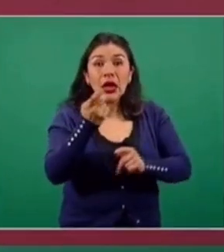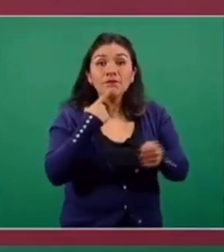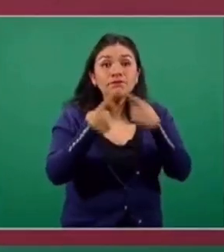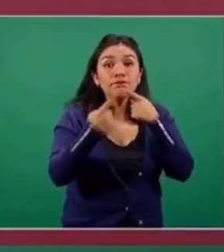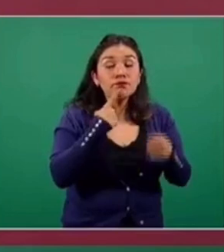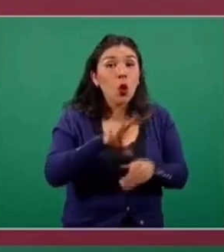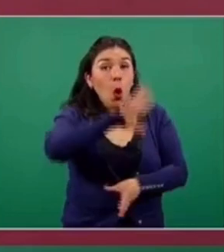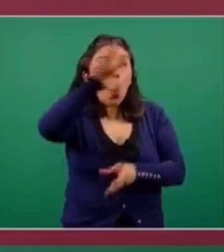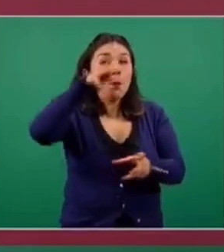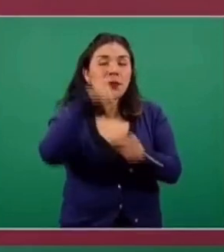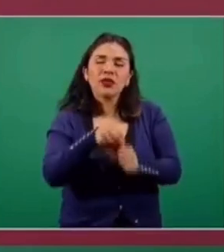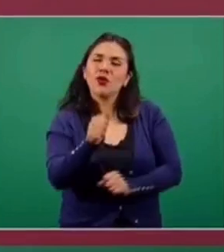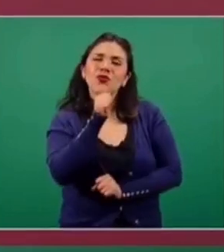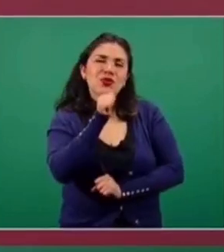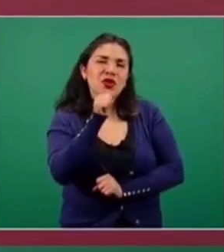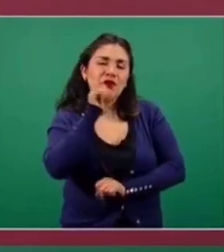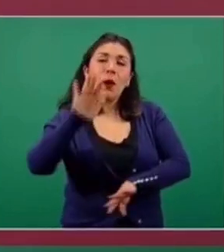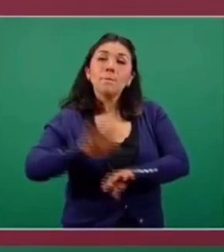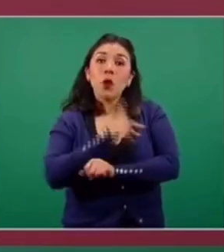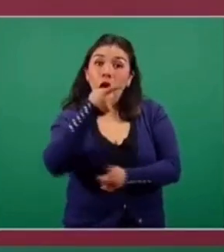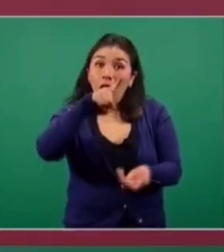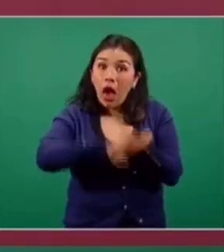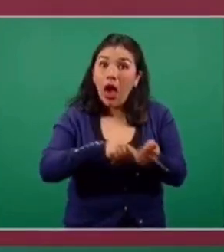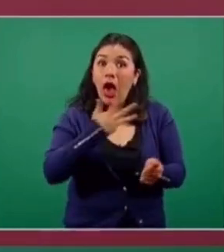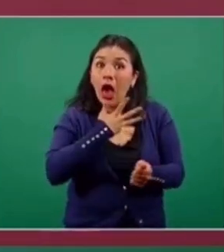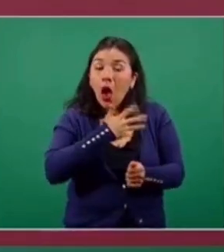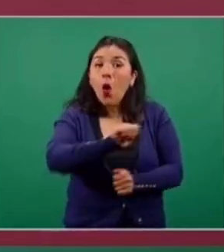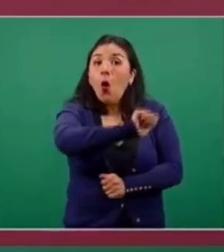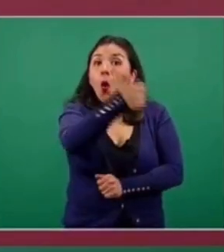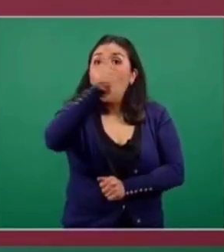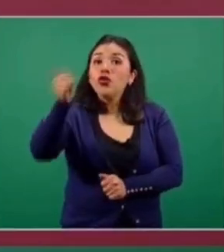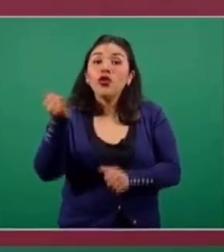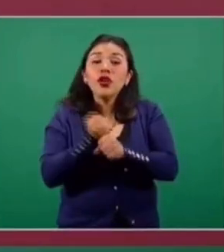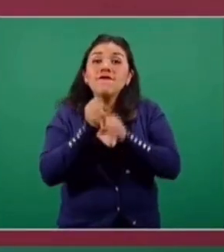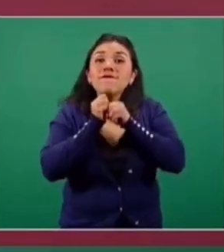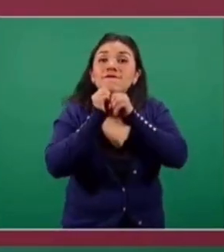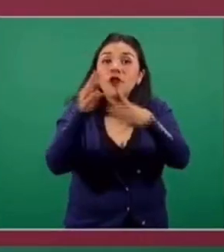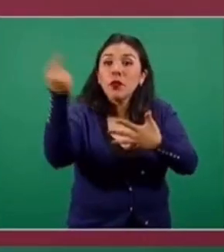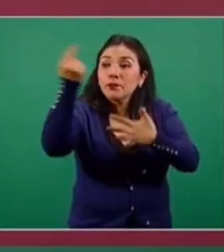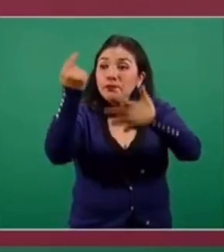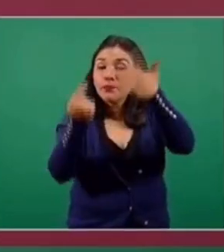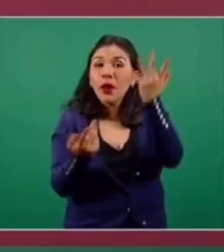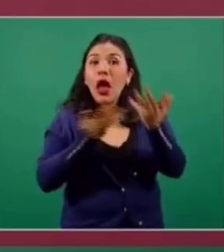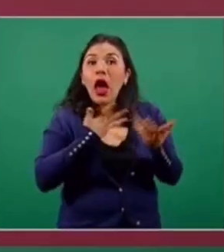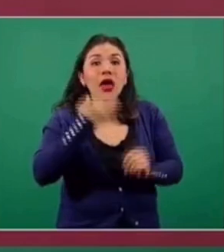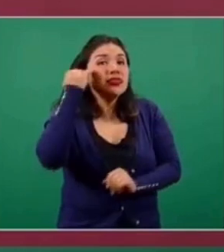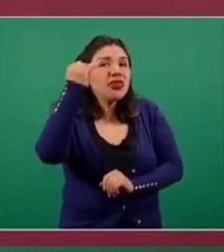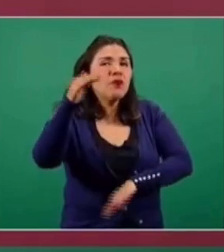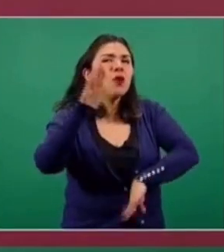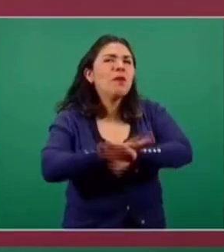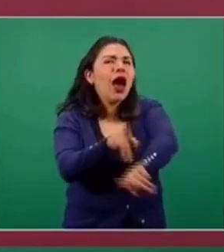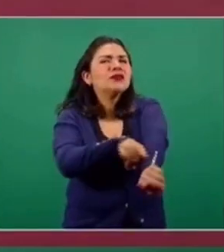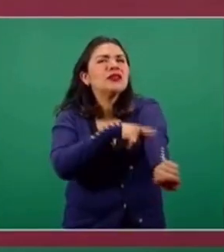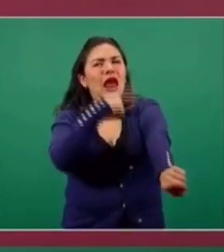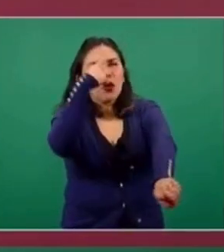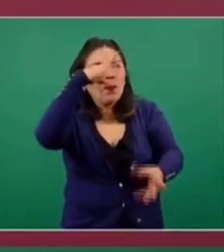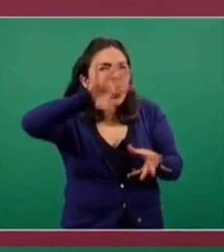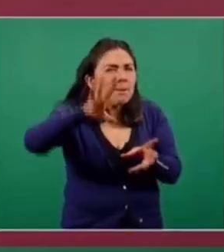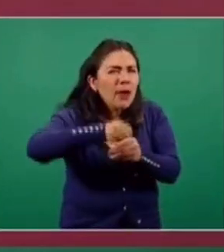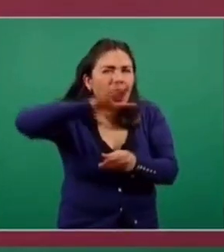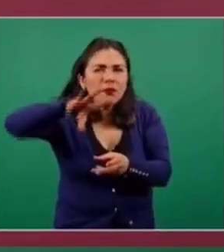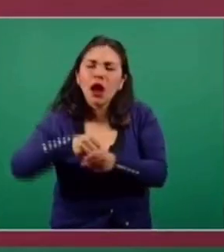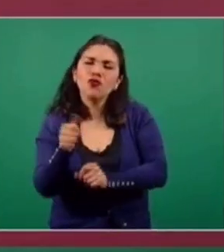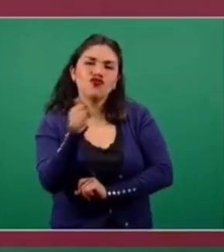incompletas, en la medida en que no incorporan otras fuentes de información que llevan un plazo más largo de recabar. Y